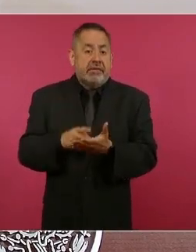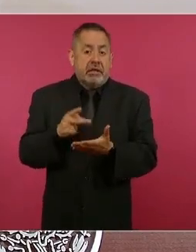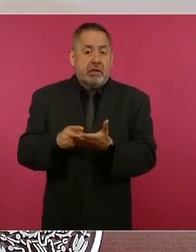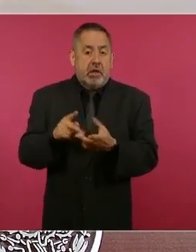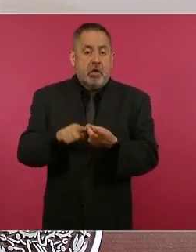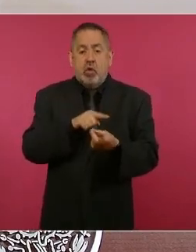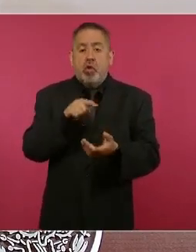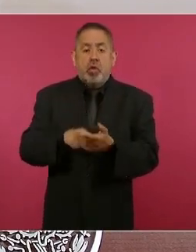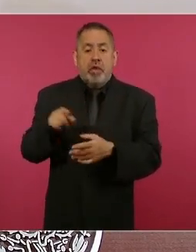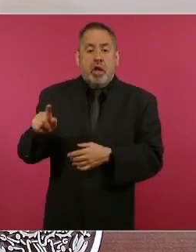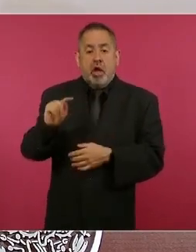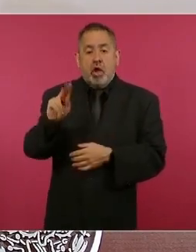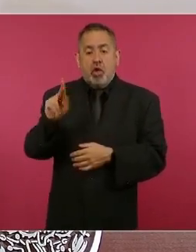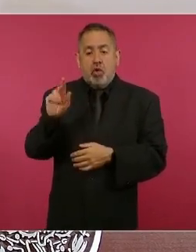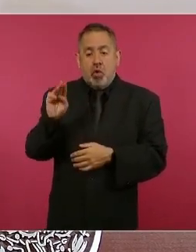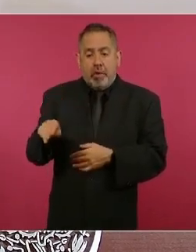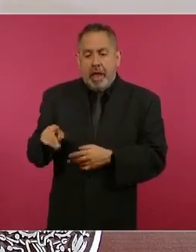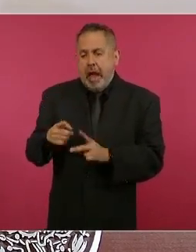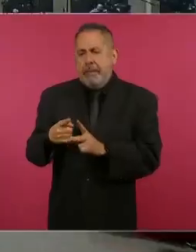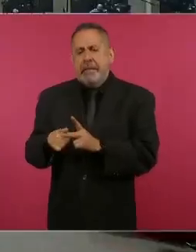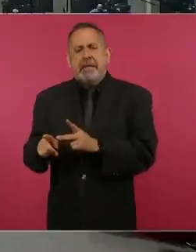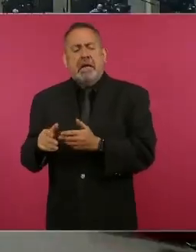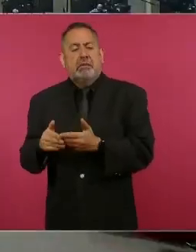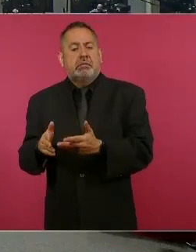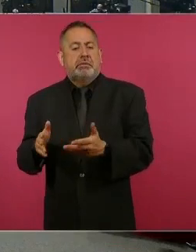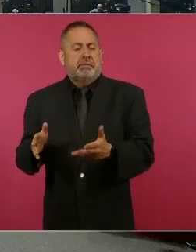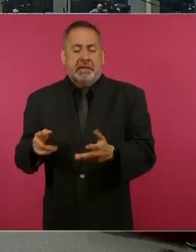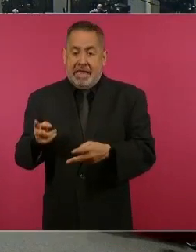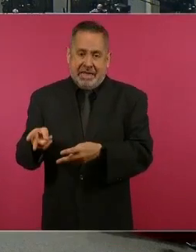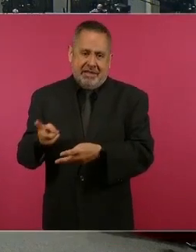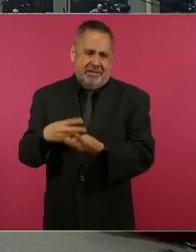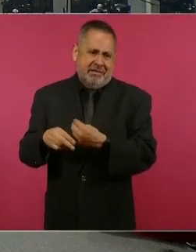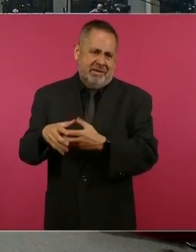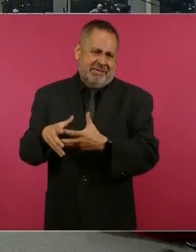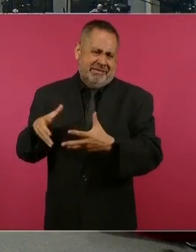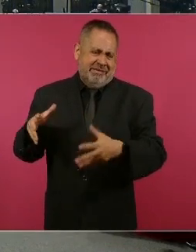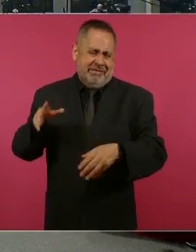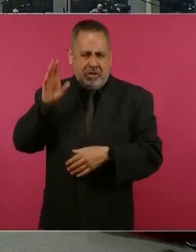está empezando, va a crecer mucho